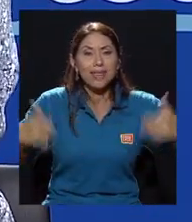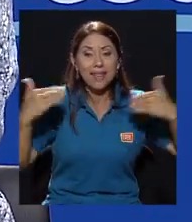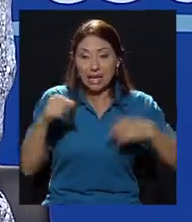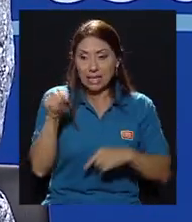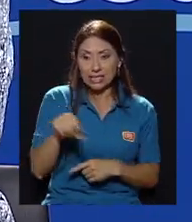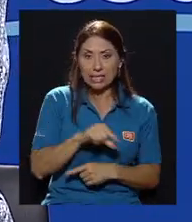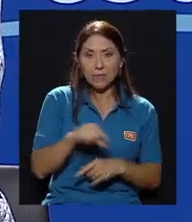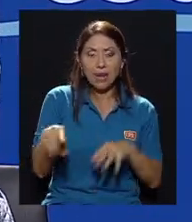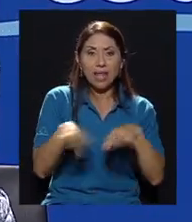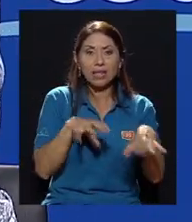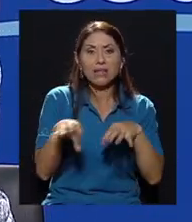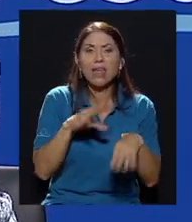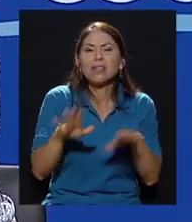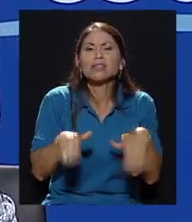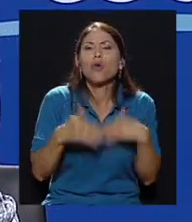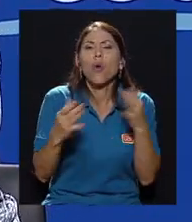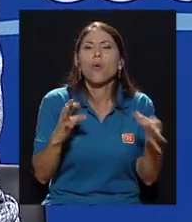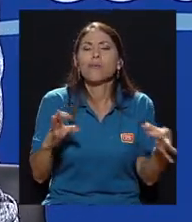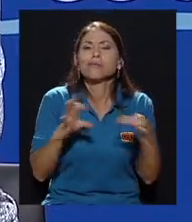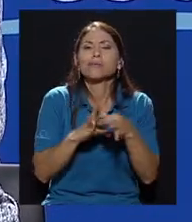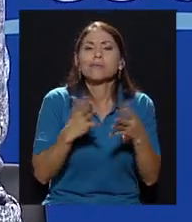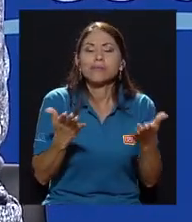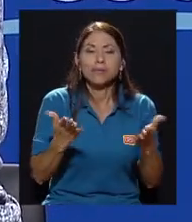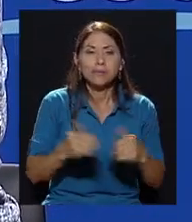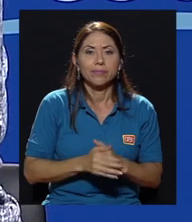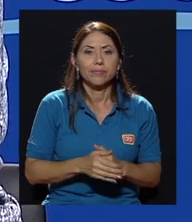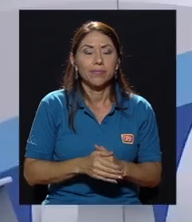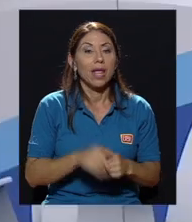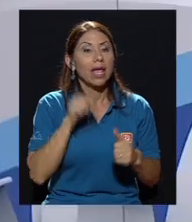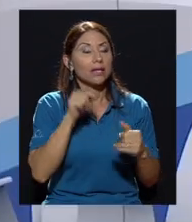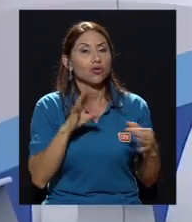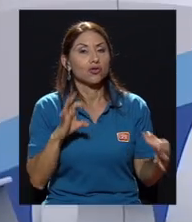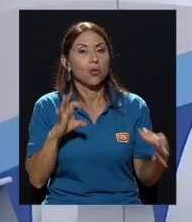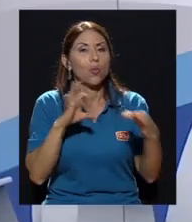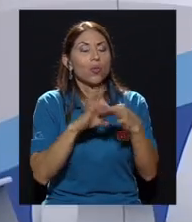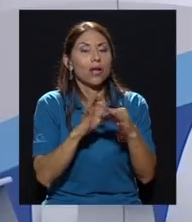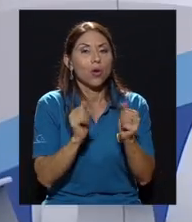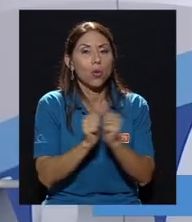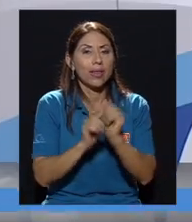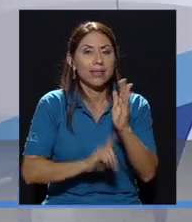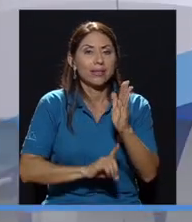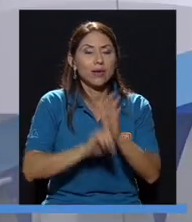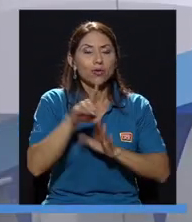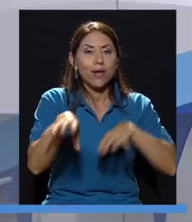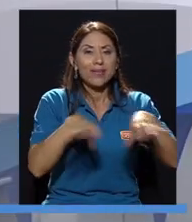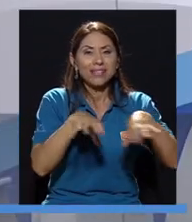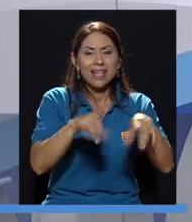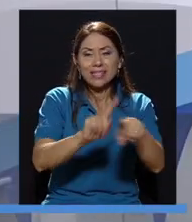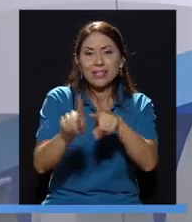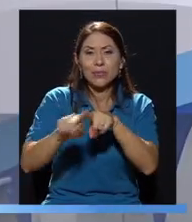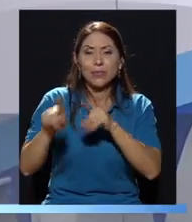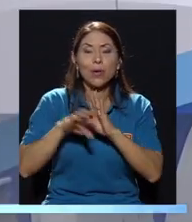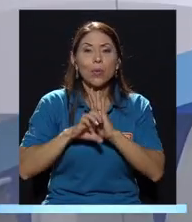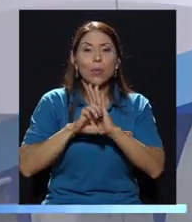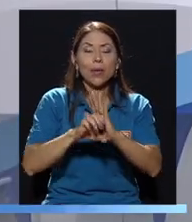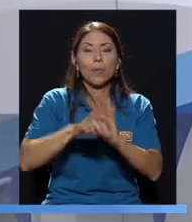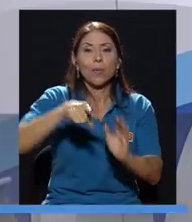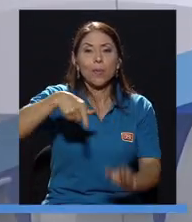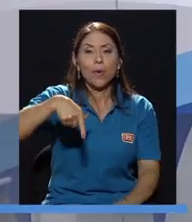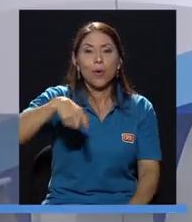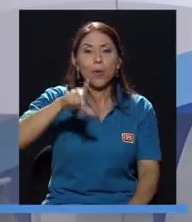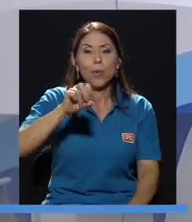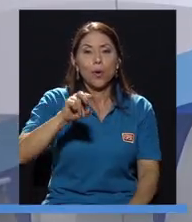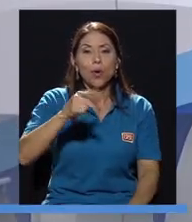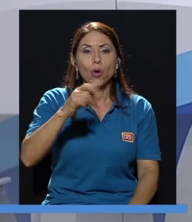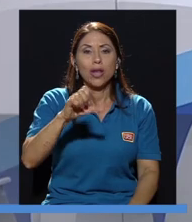une esto en esta semana de actividades que ustedes están desarrollando? Se une con el desarrollo de actividades de diversa índole, como el